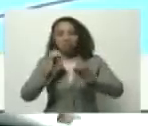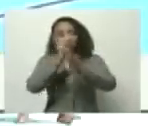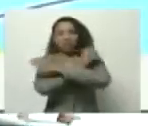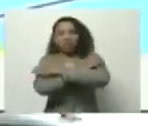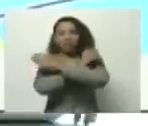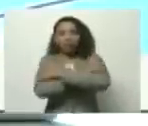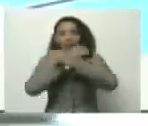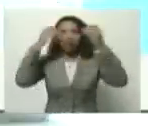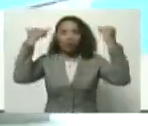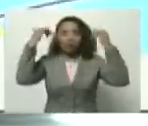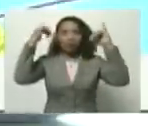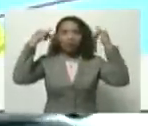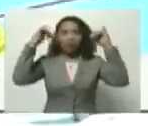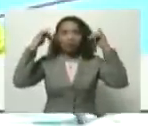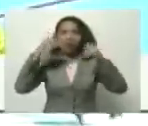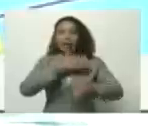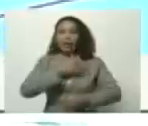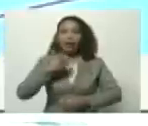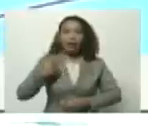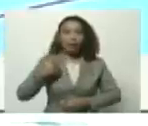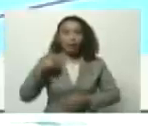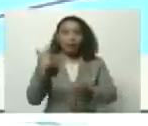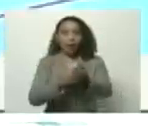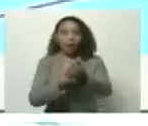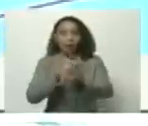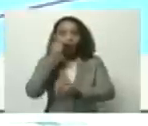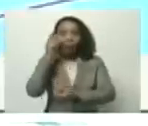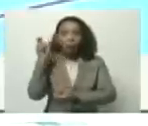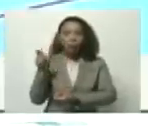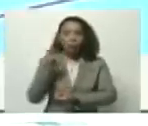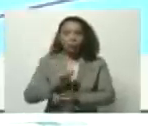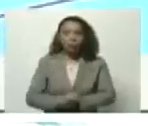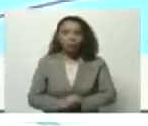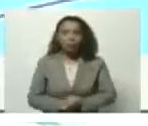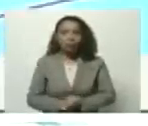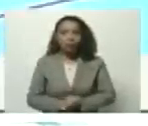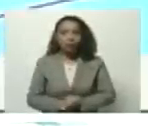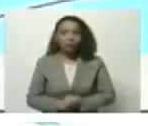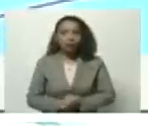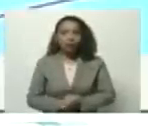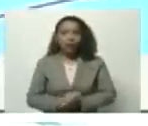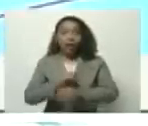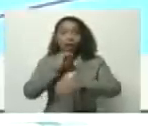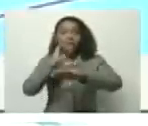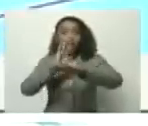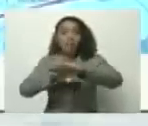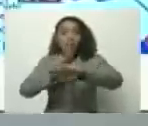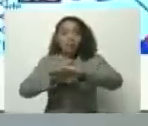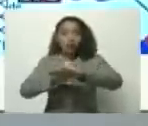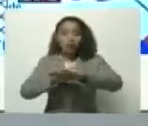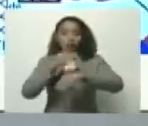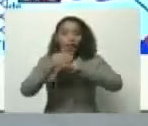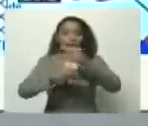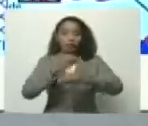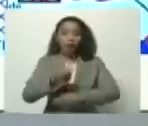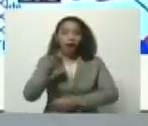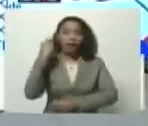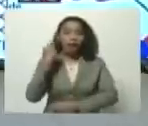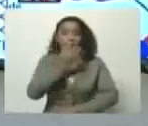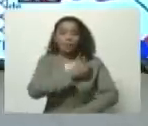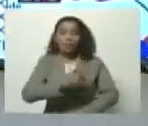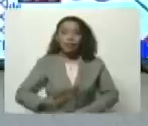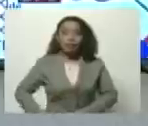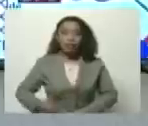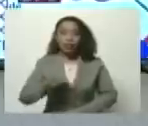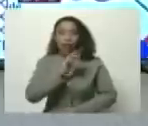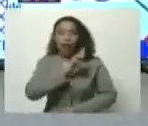esta celebración, querido hermano Will Rangel. Bueno, entre los anuncios que hizo ayer el presidente de la